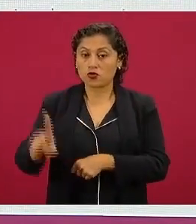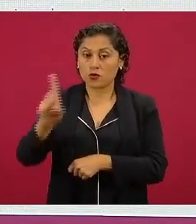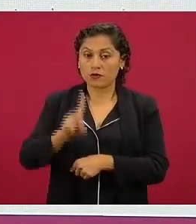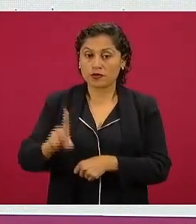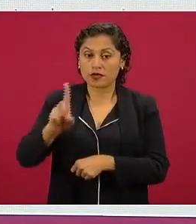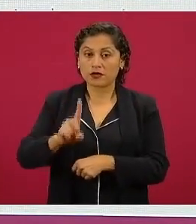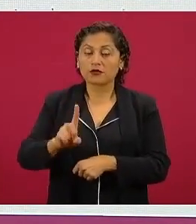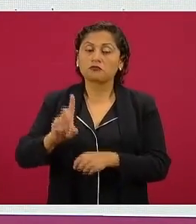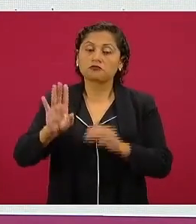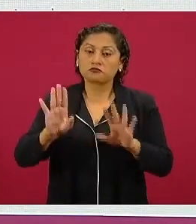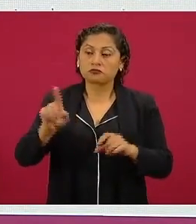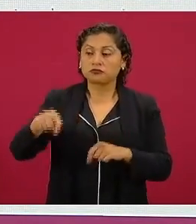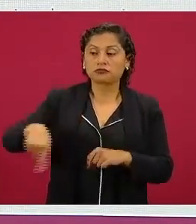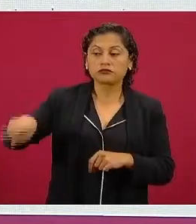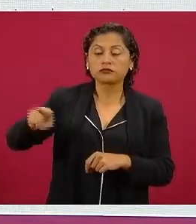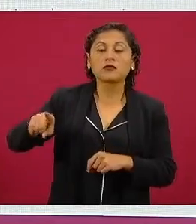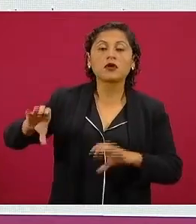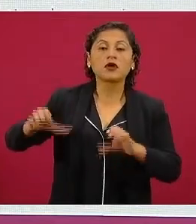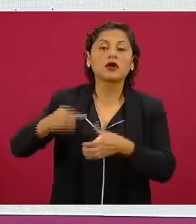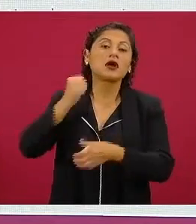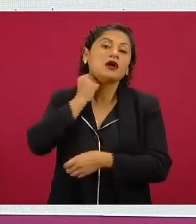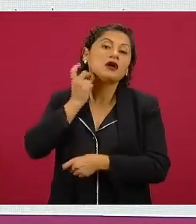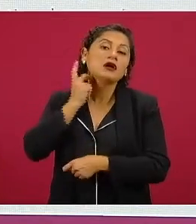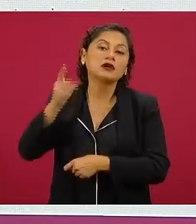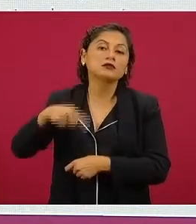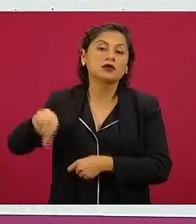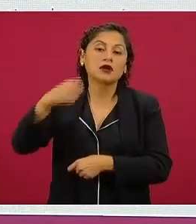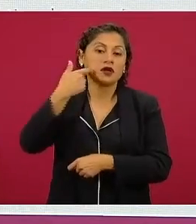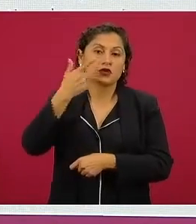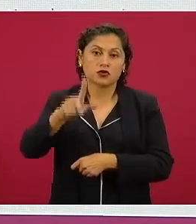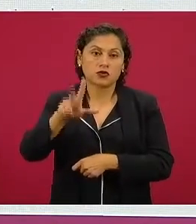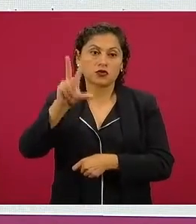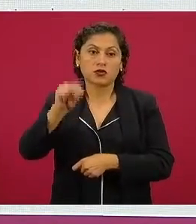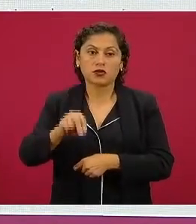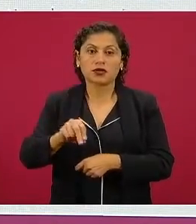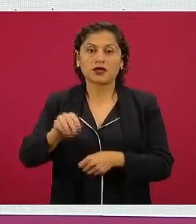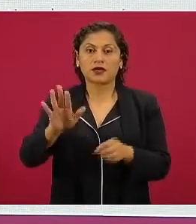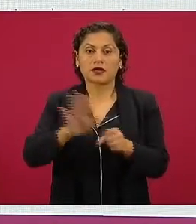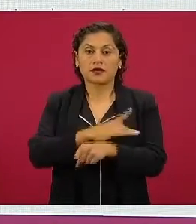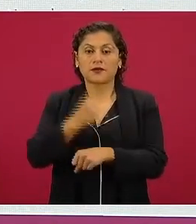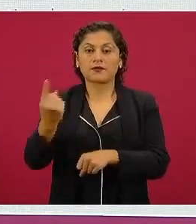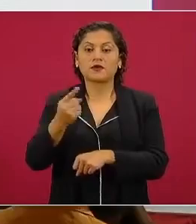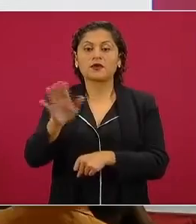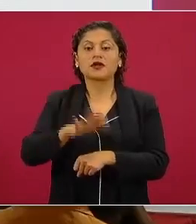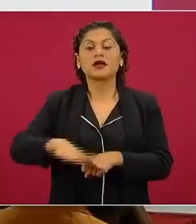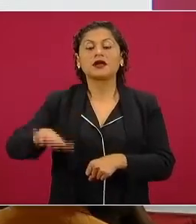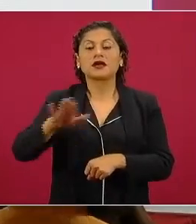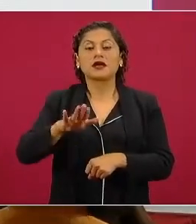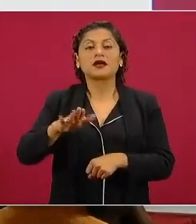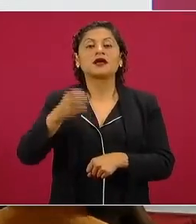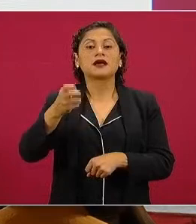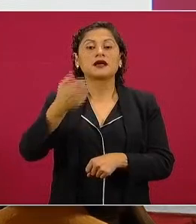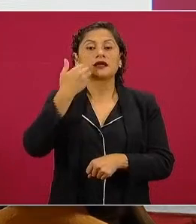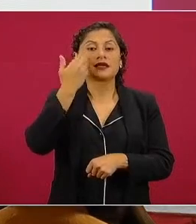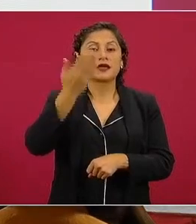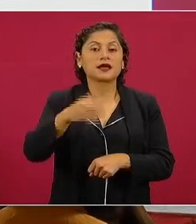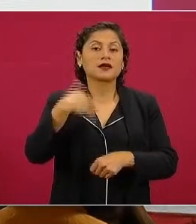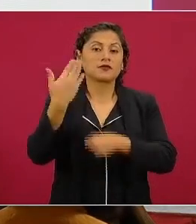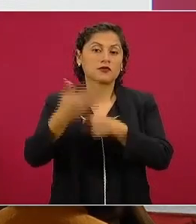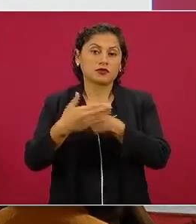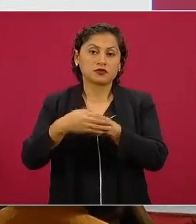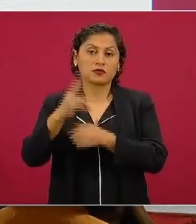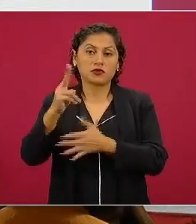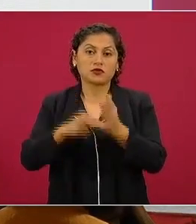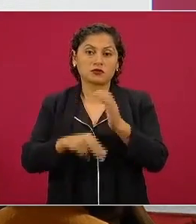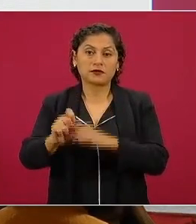para el primer trimestre del 22 o sea que los de frena se van a tener que quedar